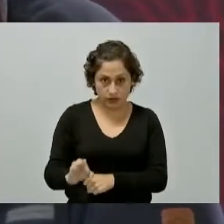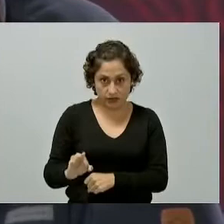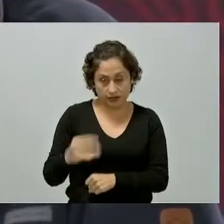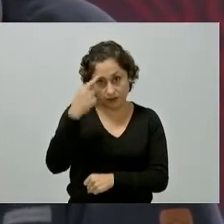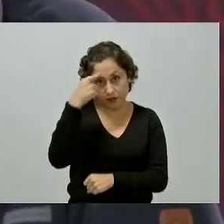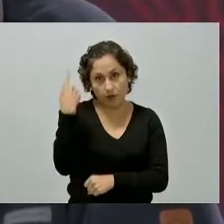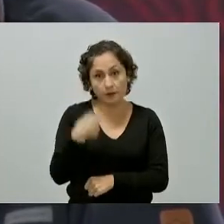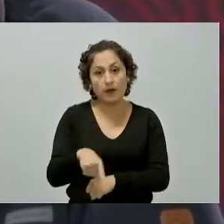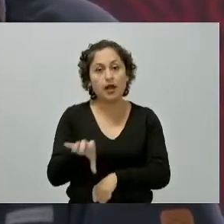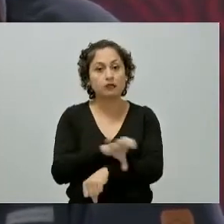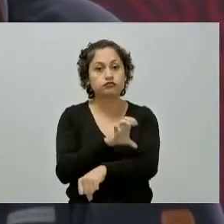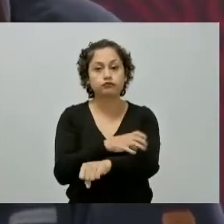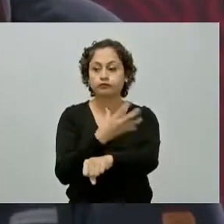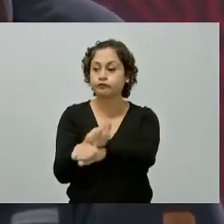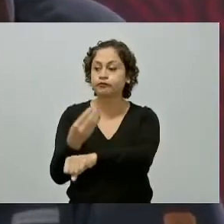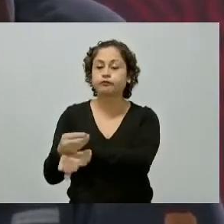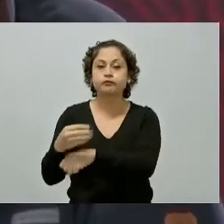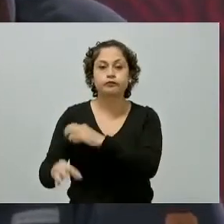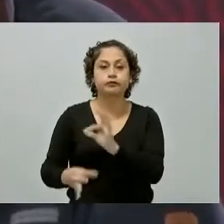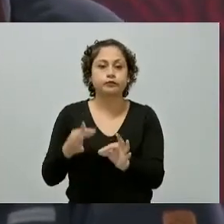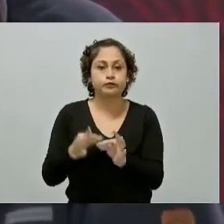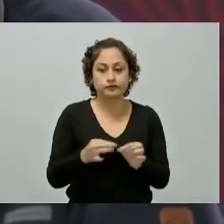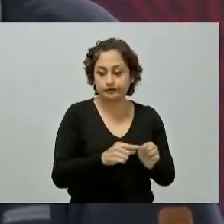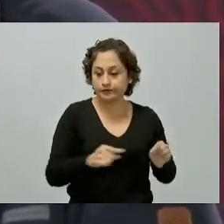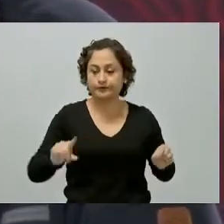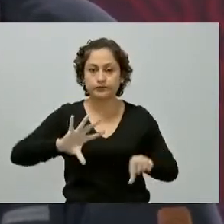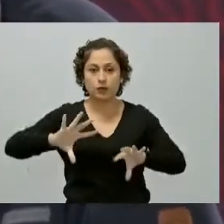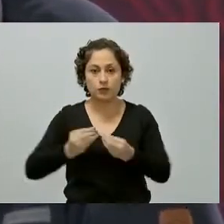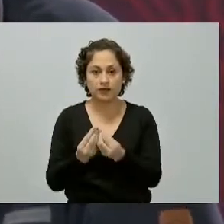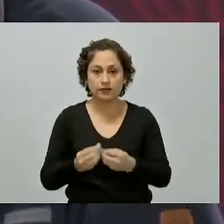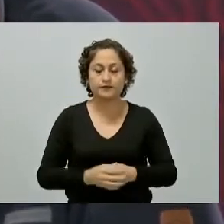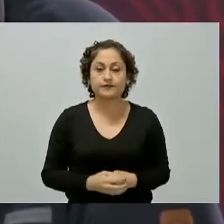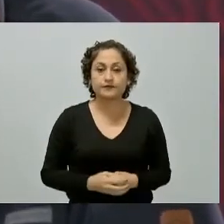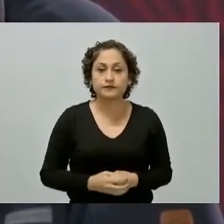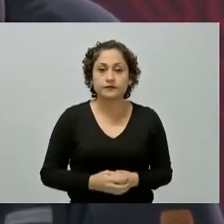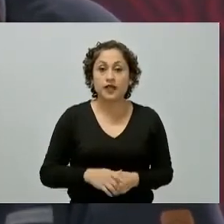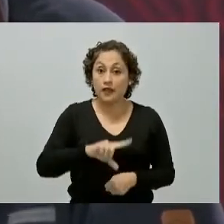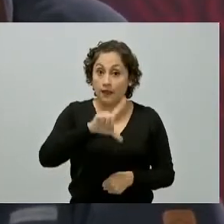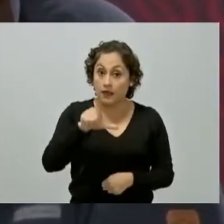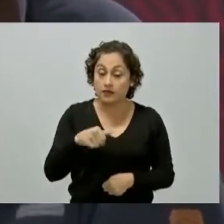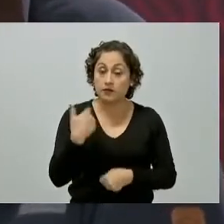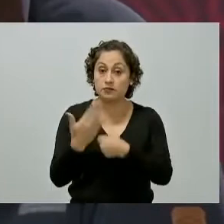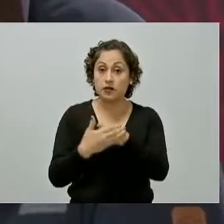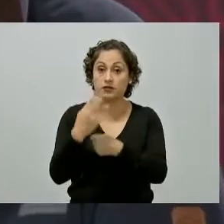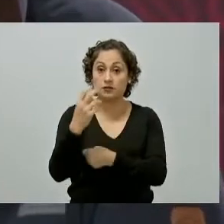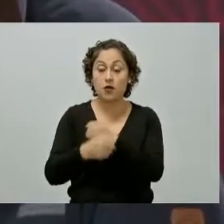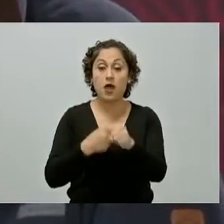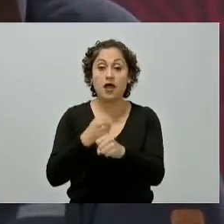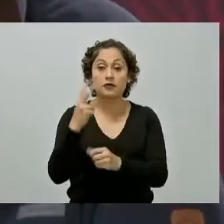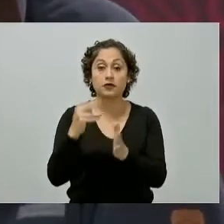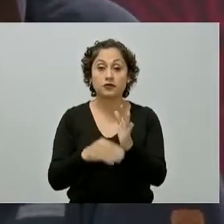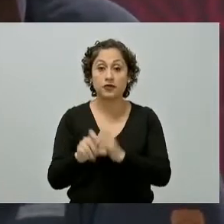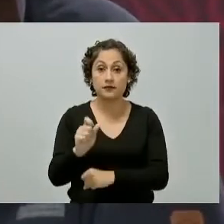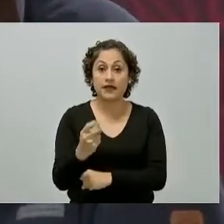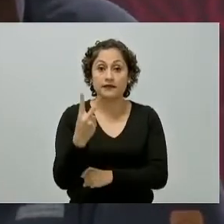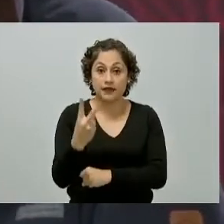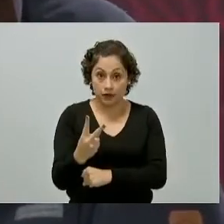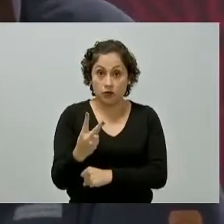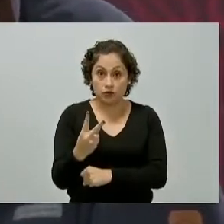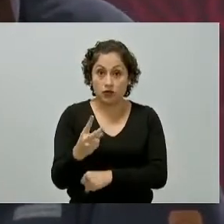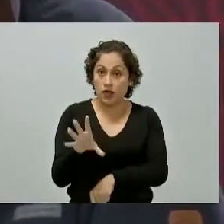obra electromecánica de todo el recorrido en el año 2022 se terminará la obra